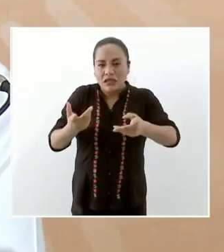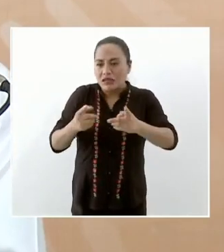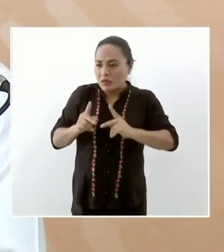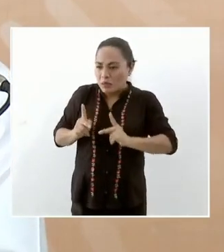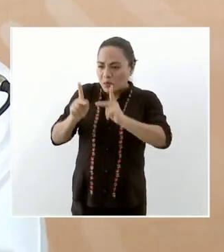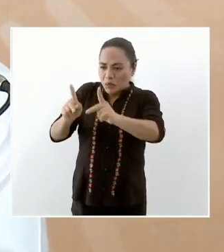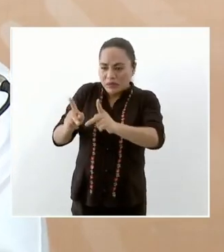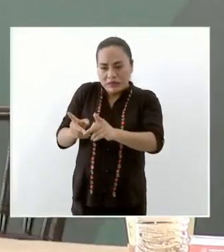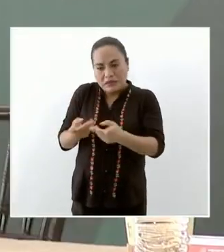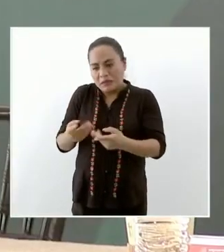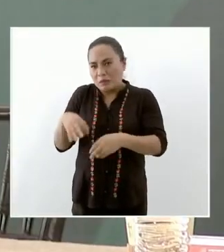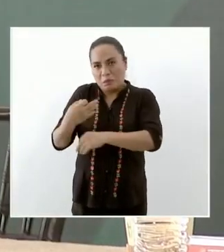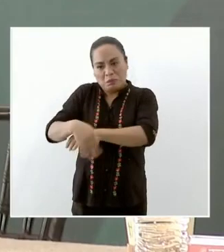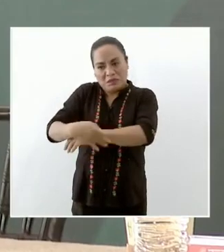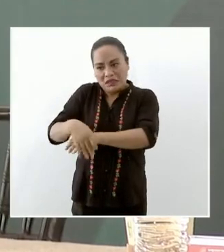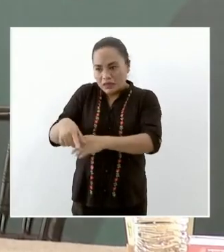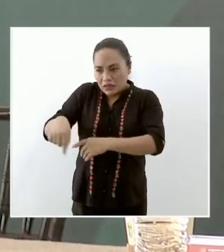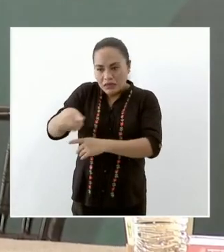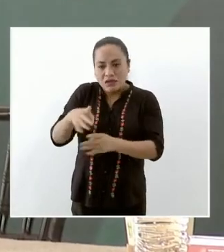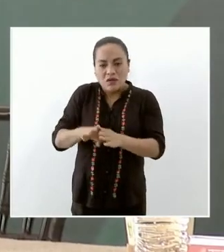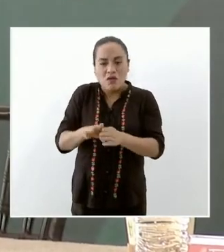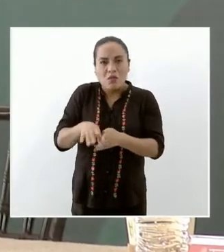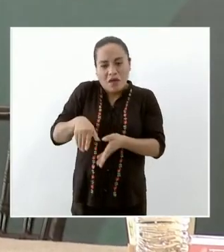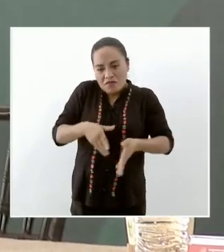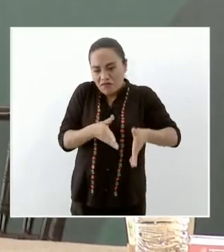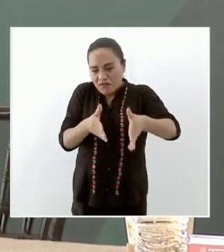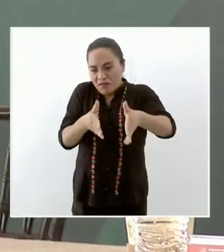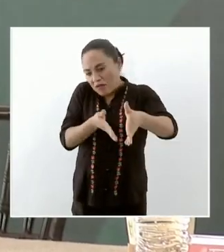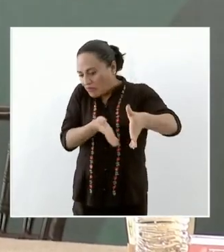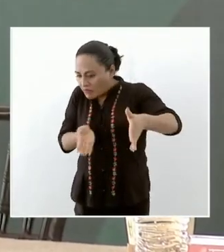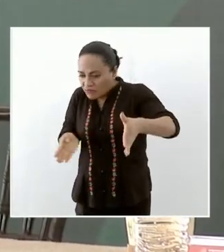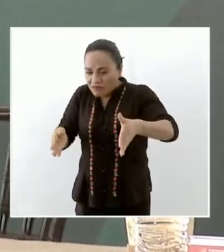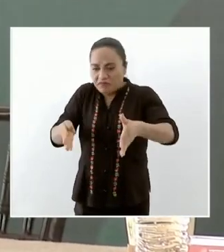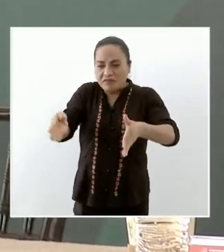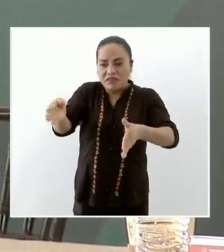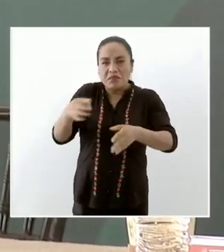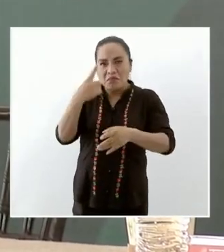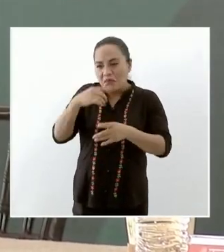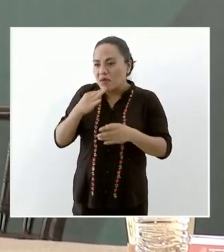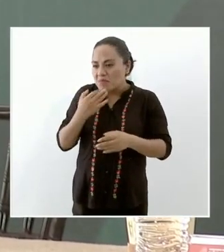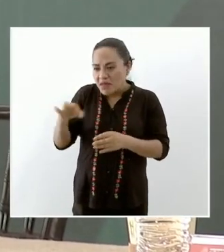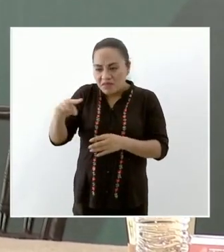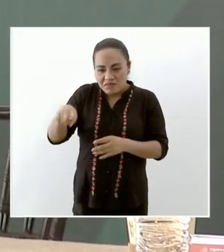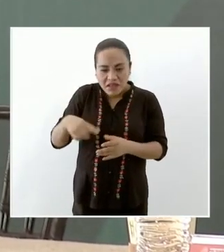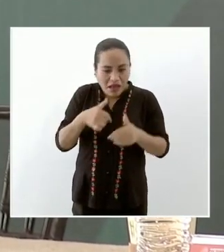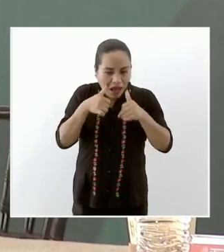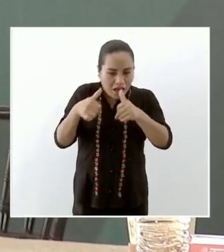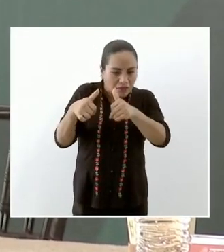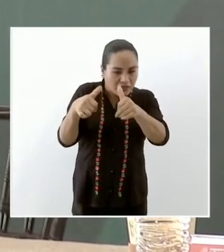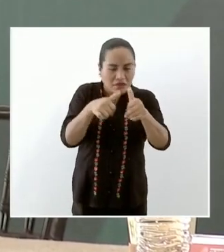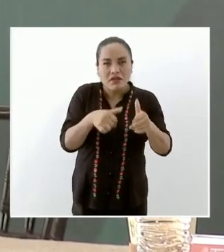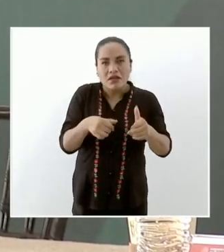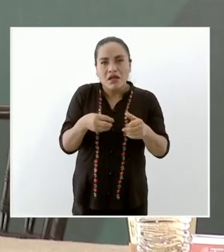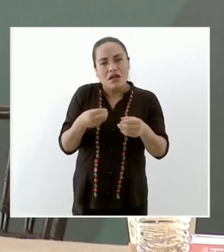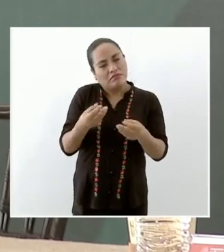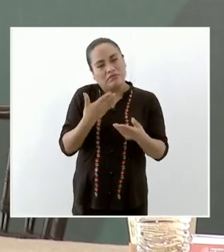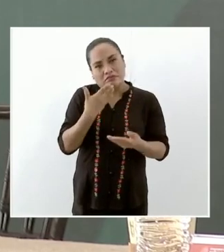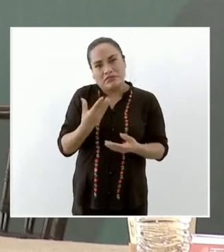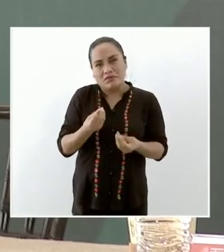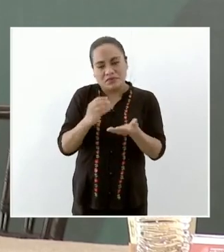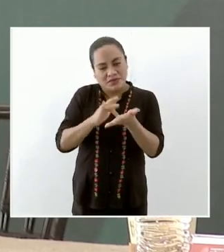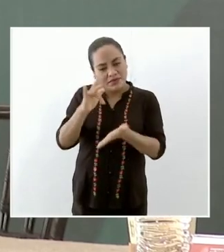y desviaciones para romper la incomunicación entonces muchas gracias